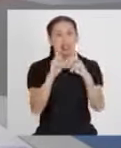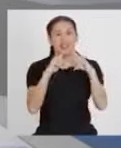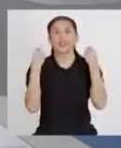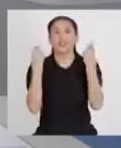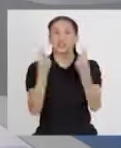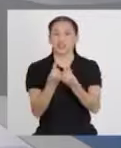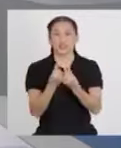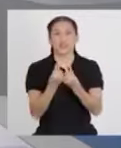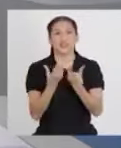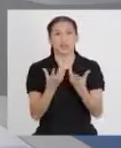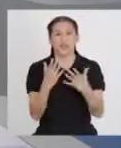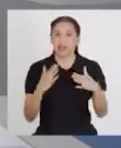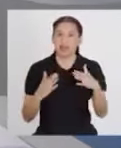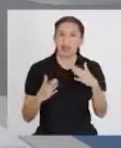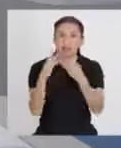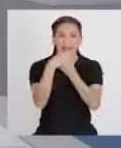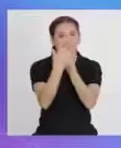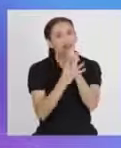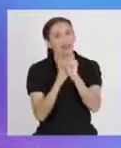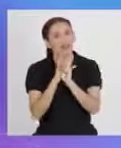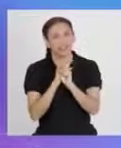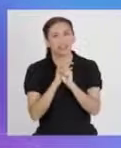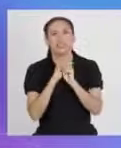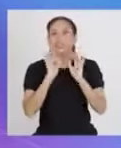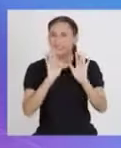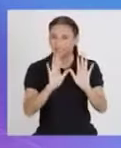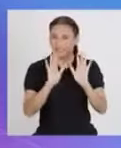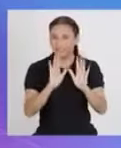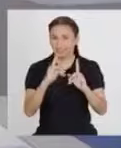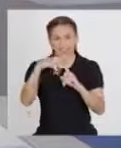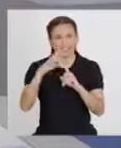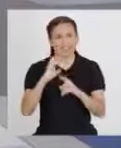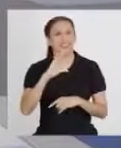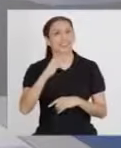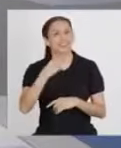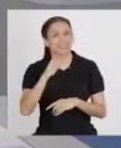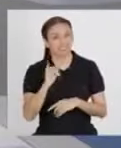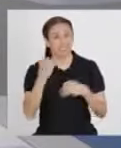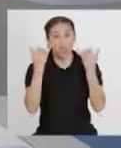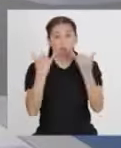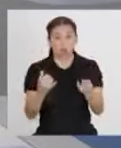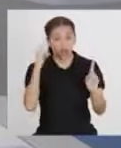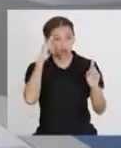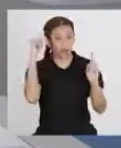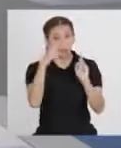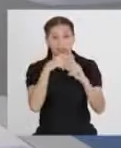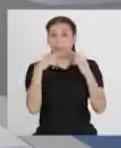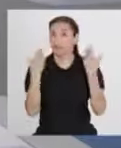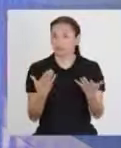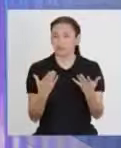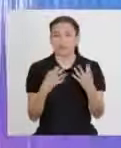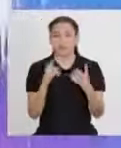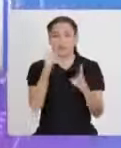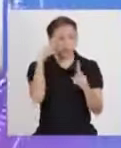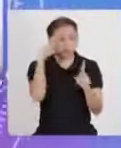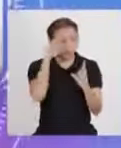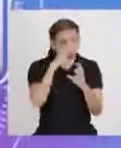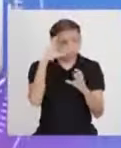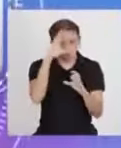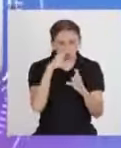al equipo armadillo. ¡Enseguida, Techi! El propósito de hoy consiste en